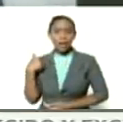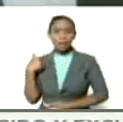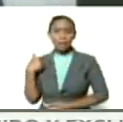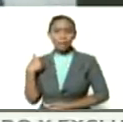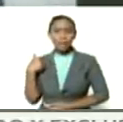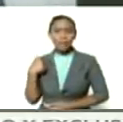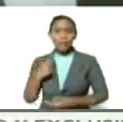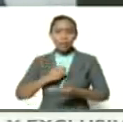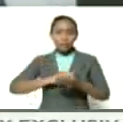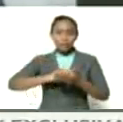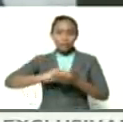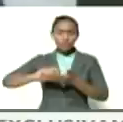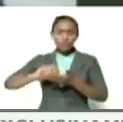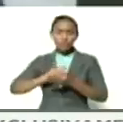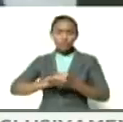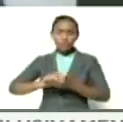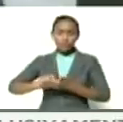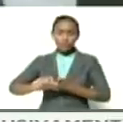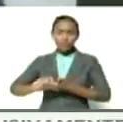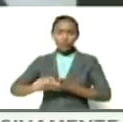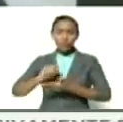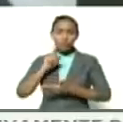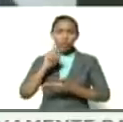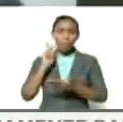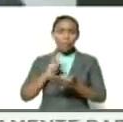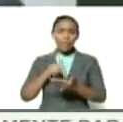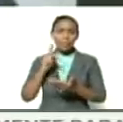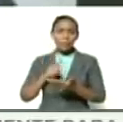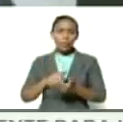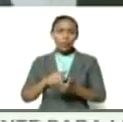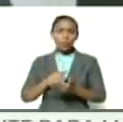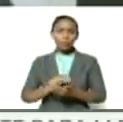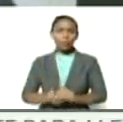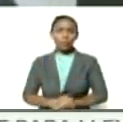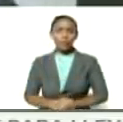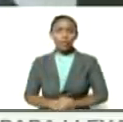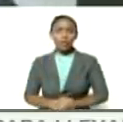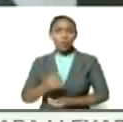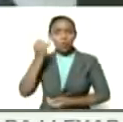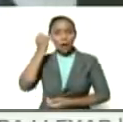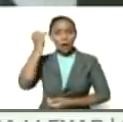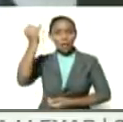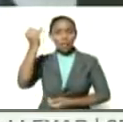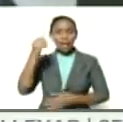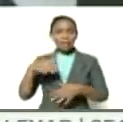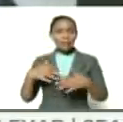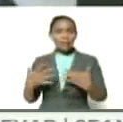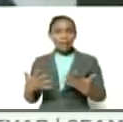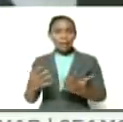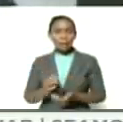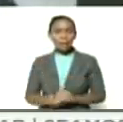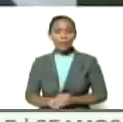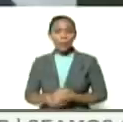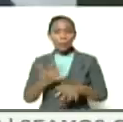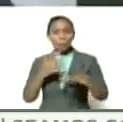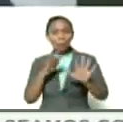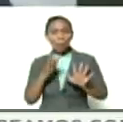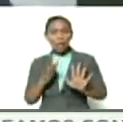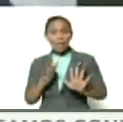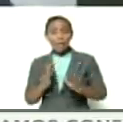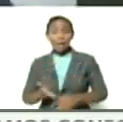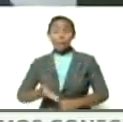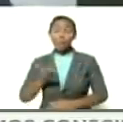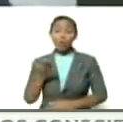anotar su intervención una idea que me pareció me parece muy